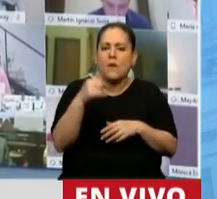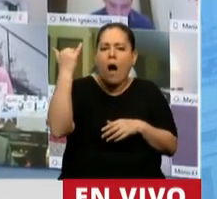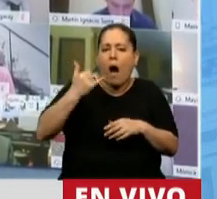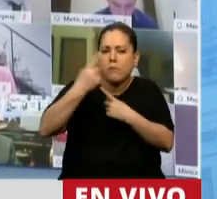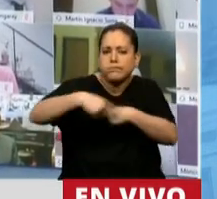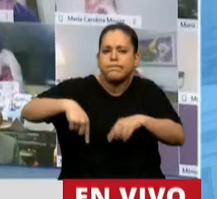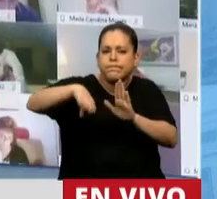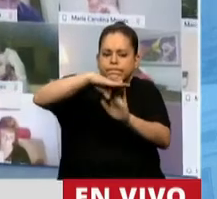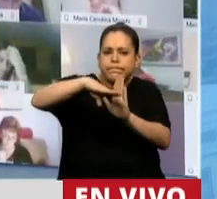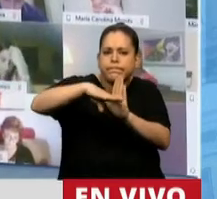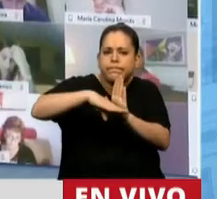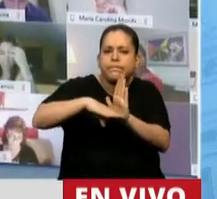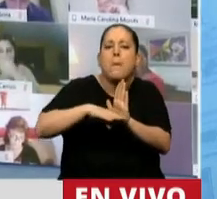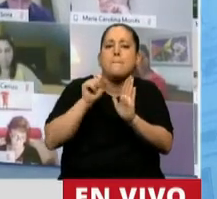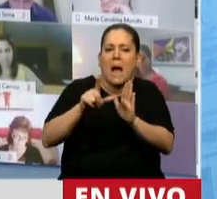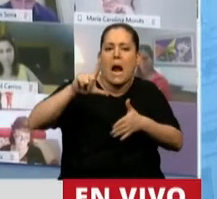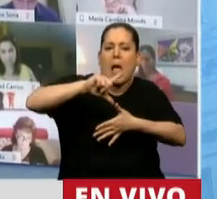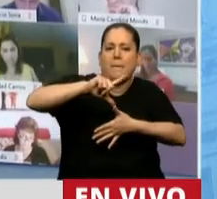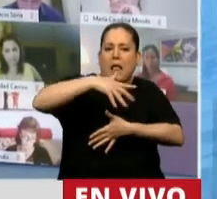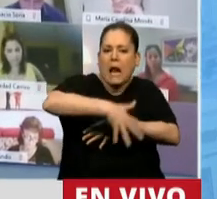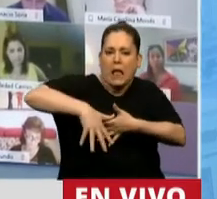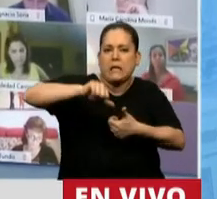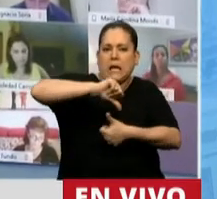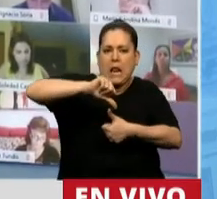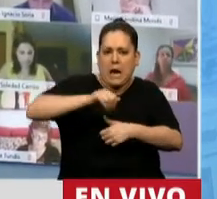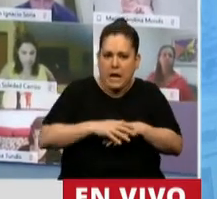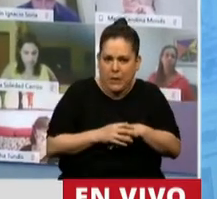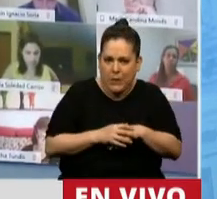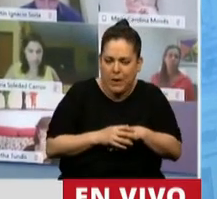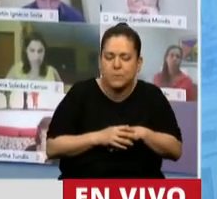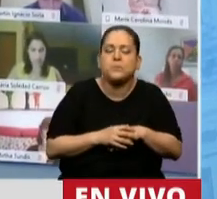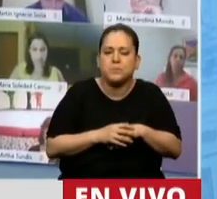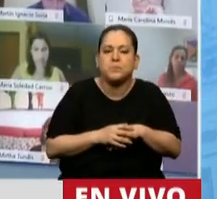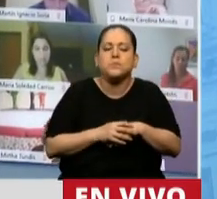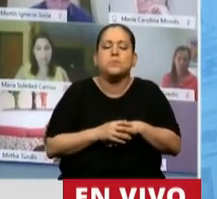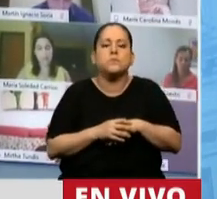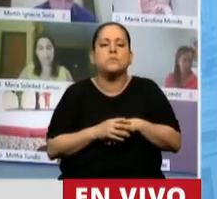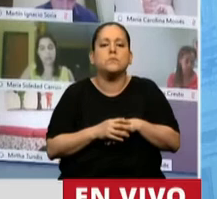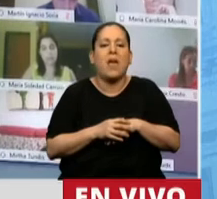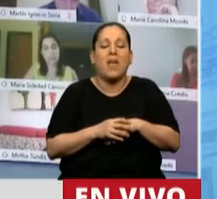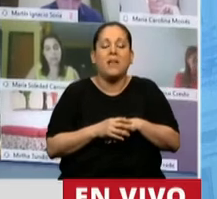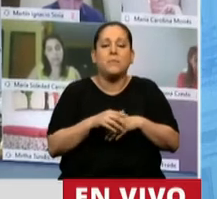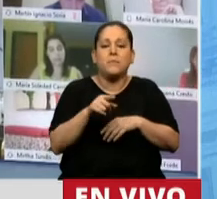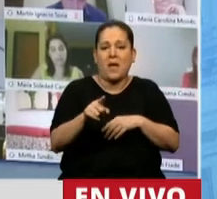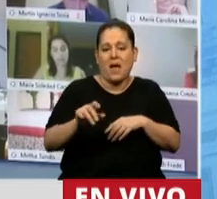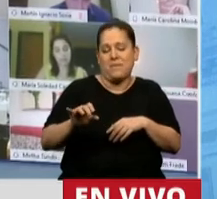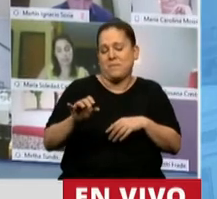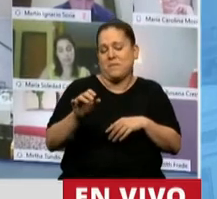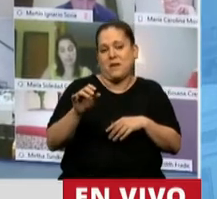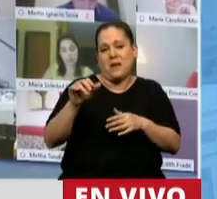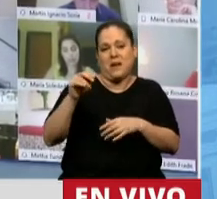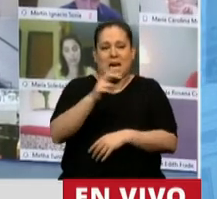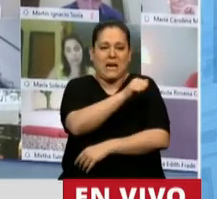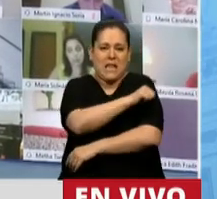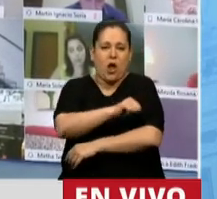mínimos para los países de América Latina y el Caribe. La Cumbre de la Tierra, realizada en Río de Janeiro